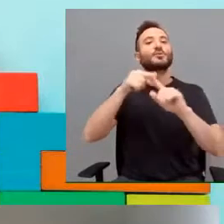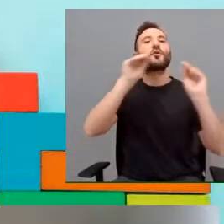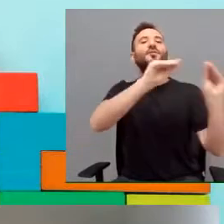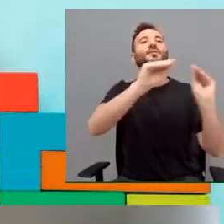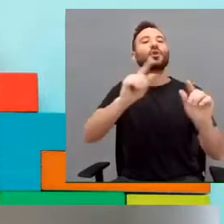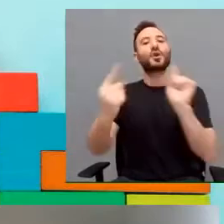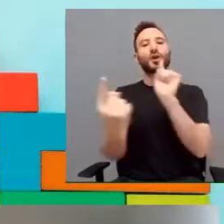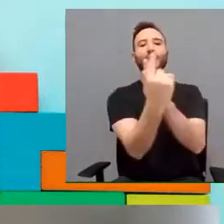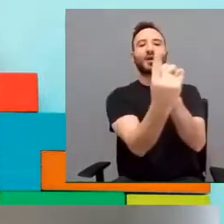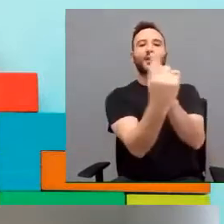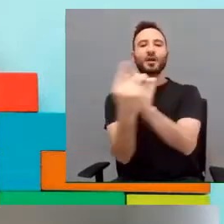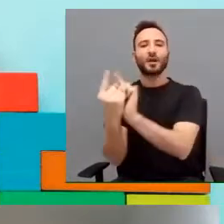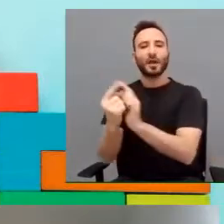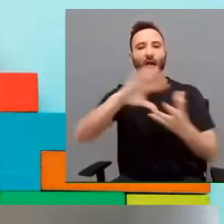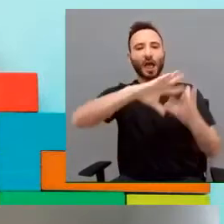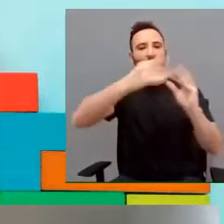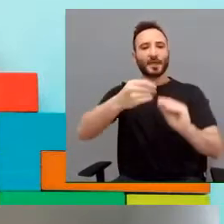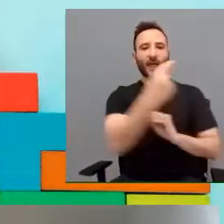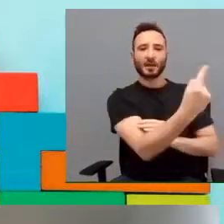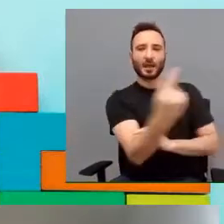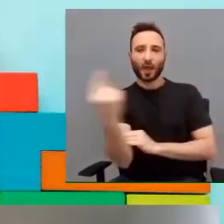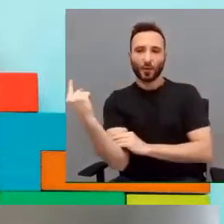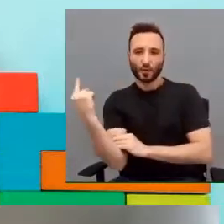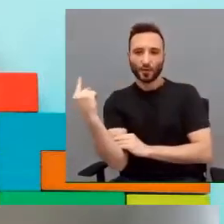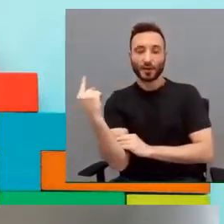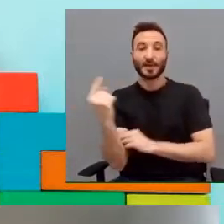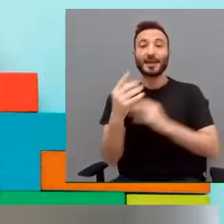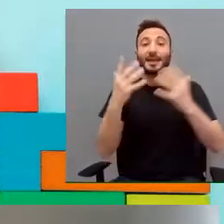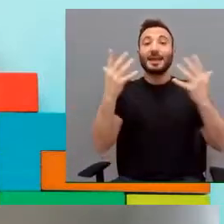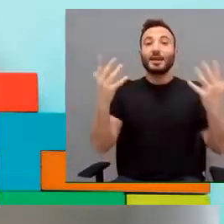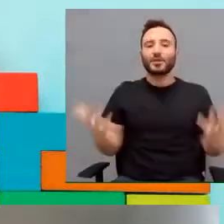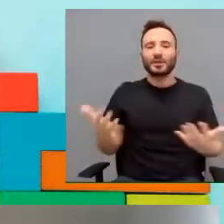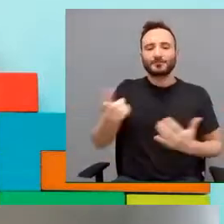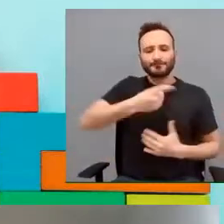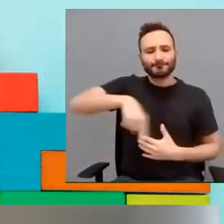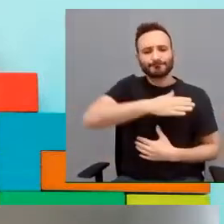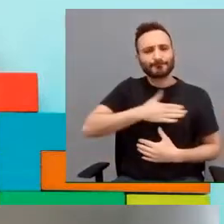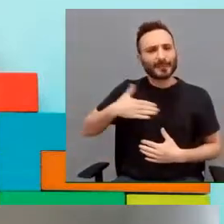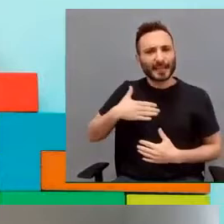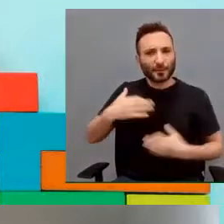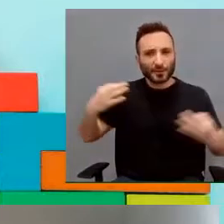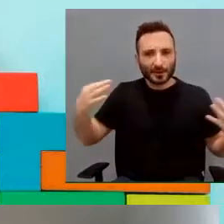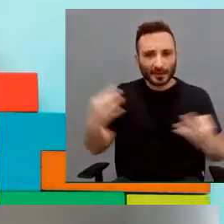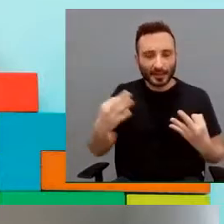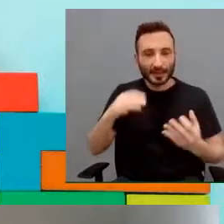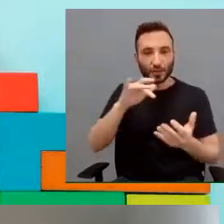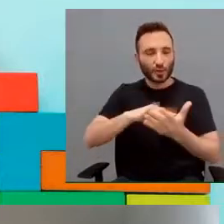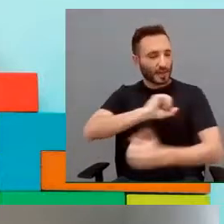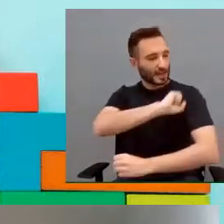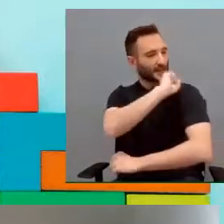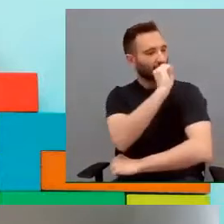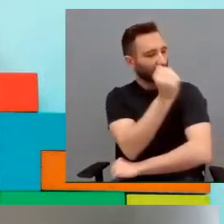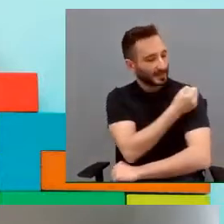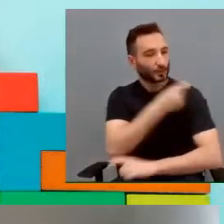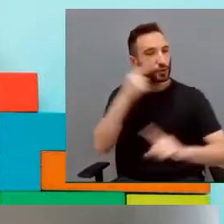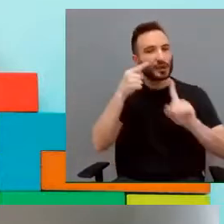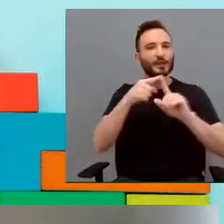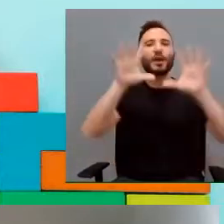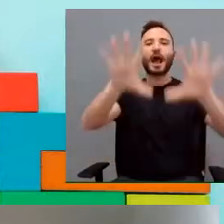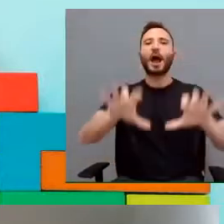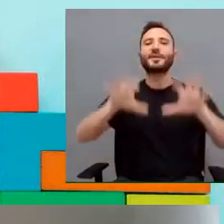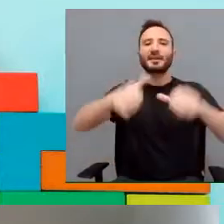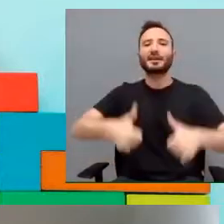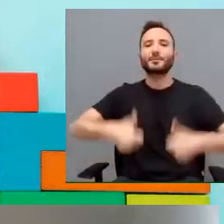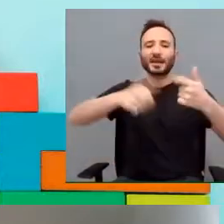uno. Entonces, queríamos que tuviesen el mayor número de registro de aprendizaje, tanto social como